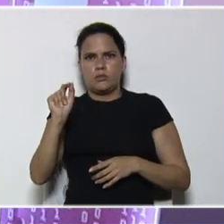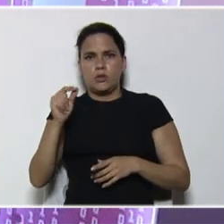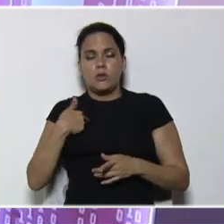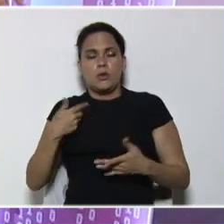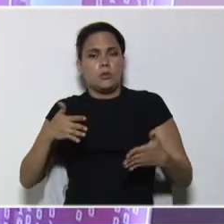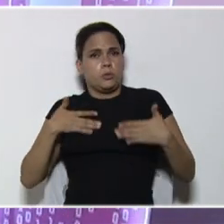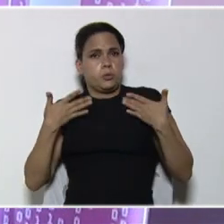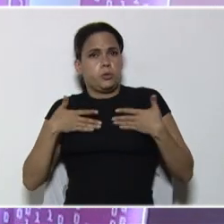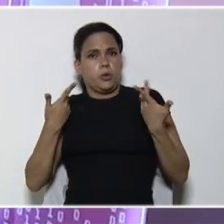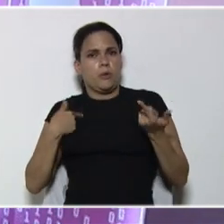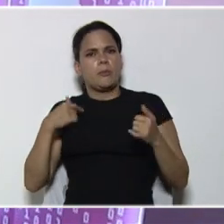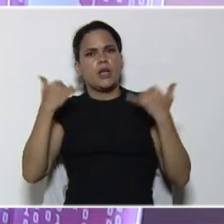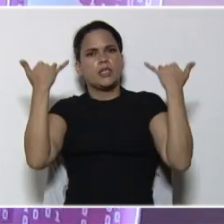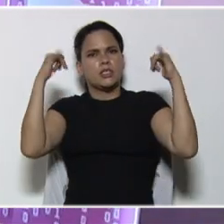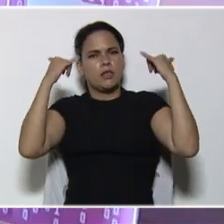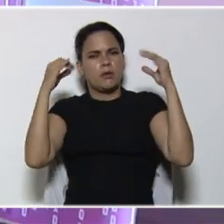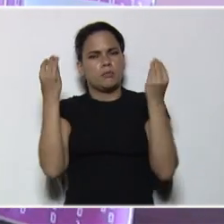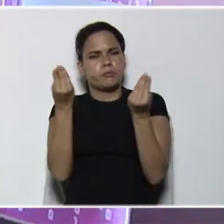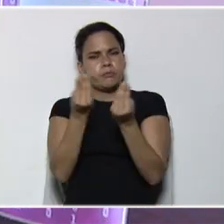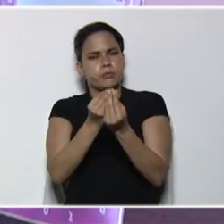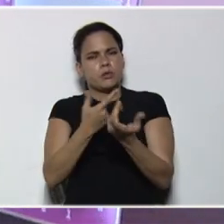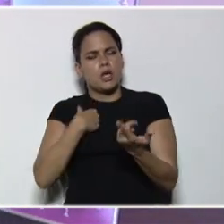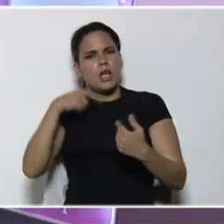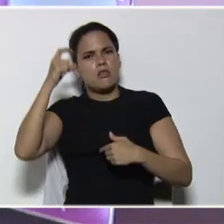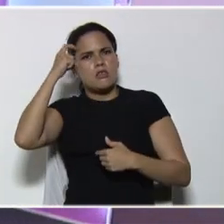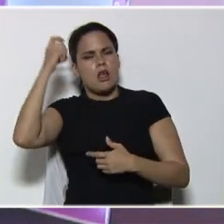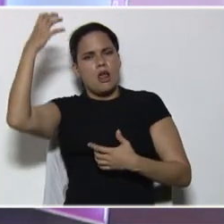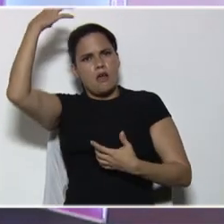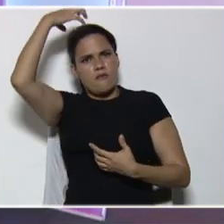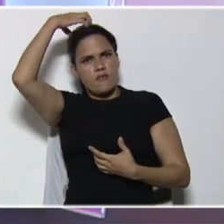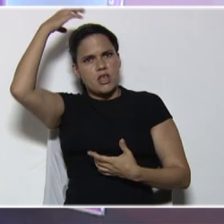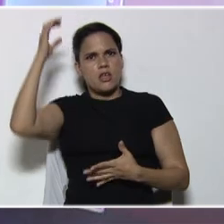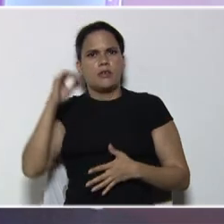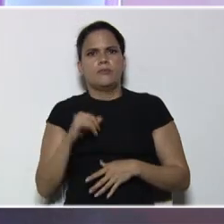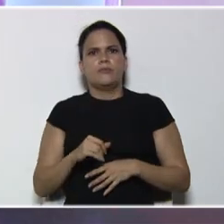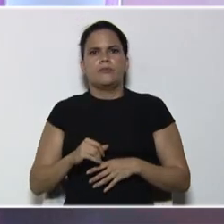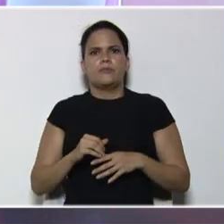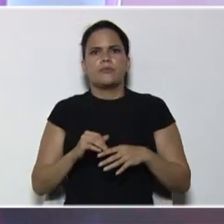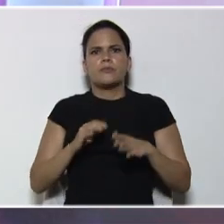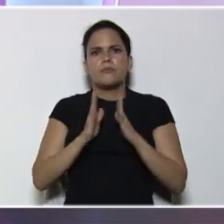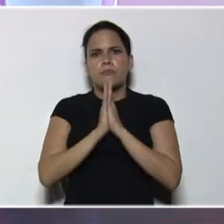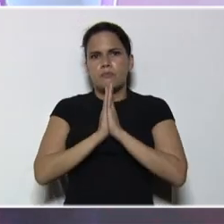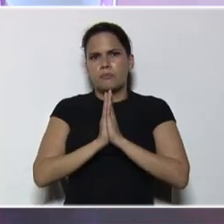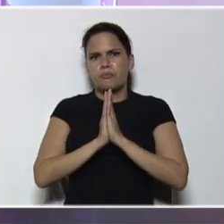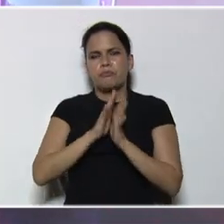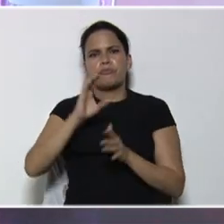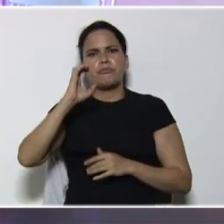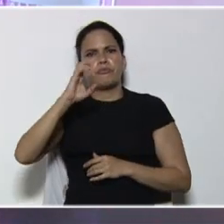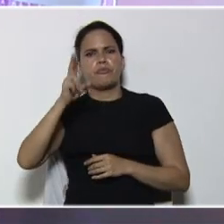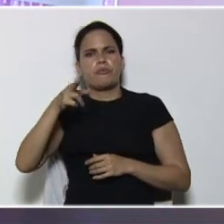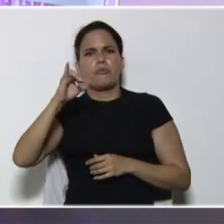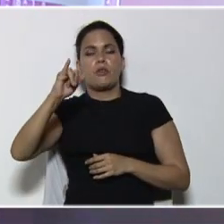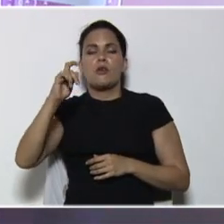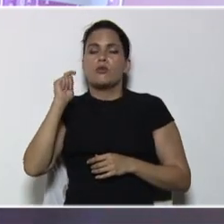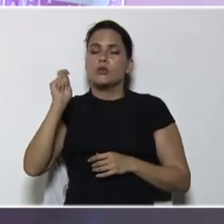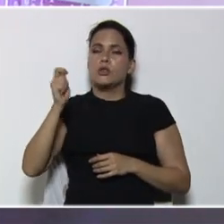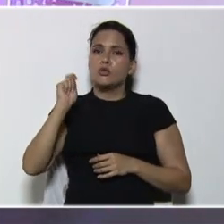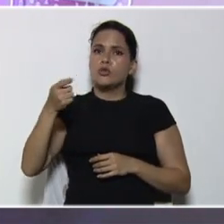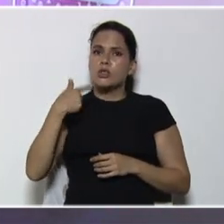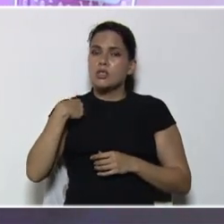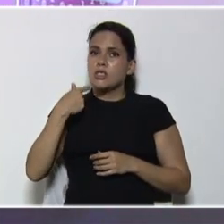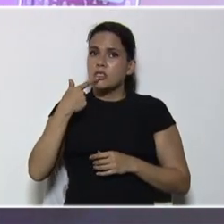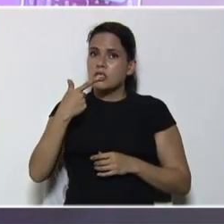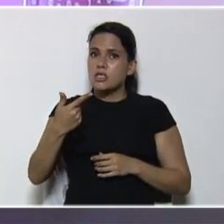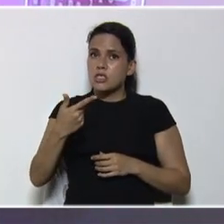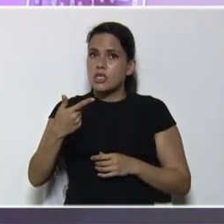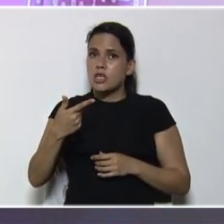el Día de la Virgen de la Chiquinquirá. Y aunque la Constitución de la República Bolivariana de Venezuela establece que la educación es